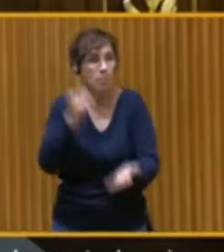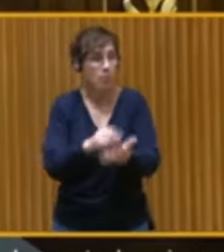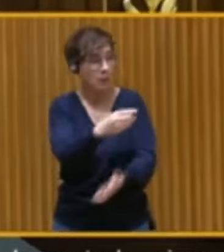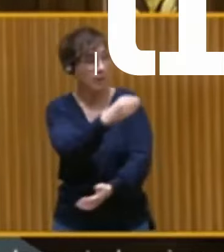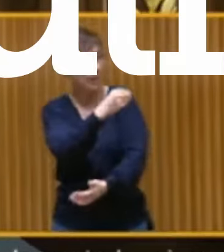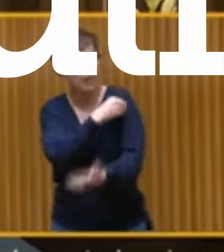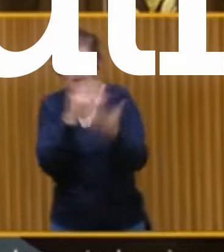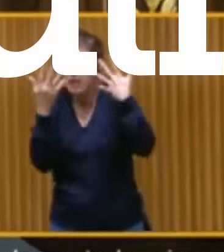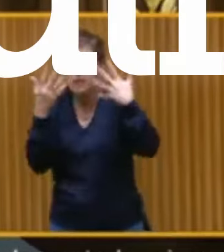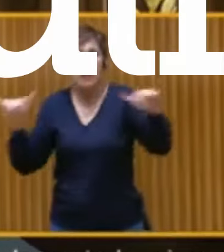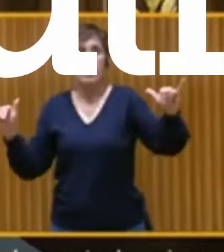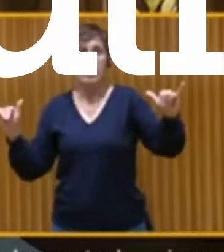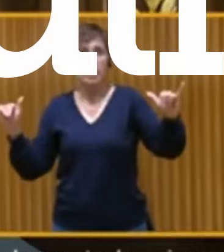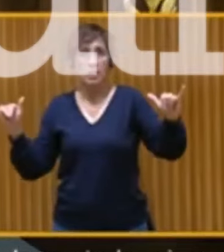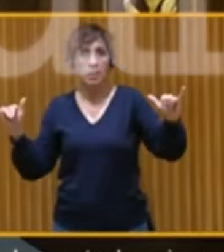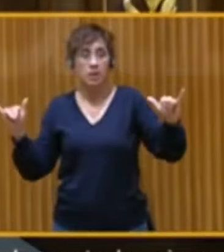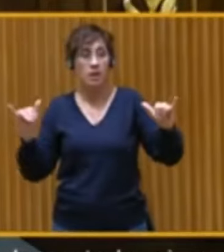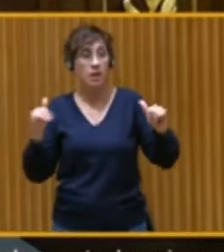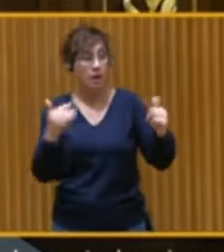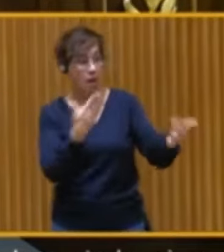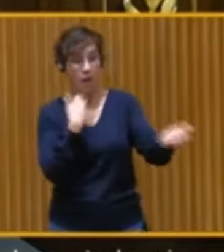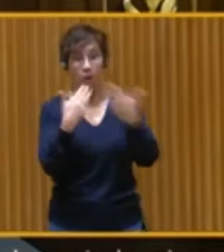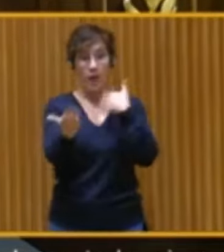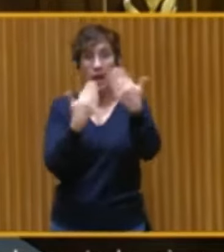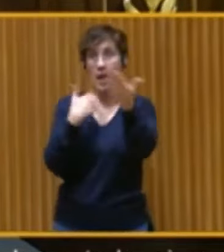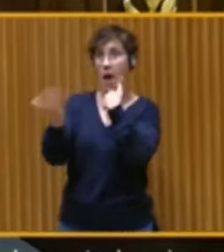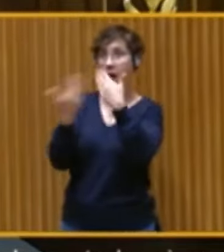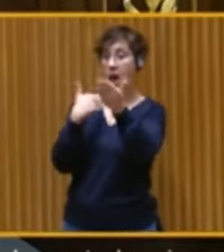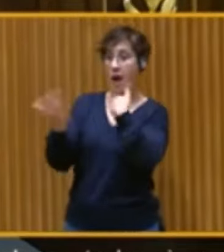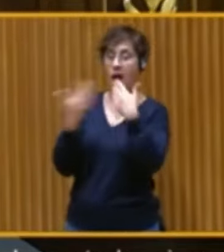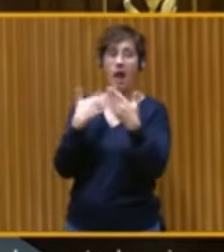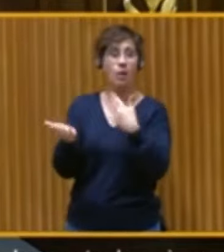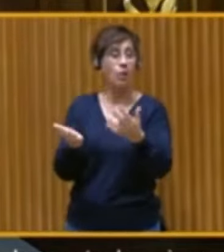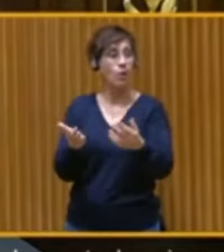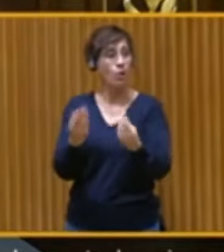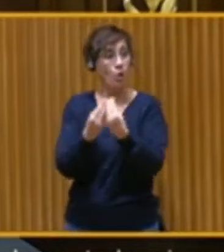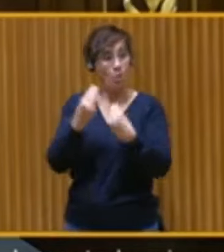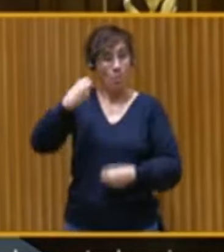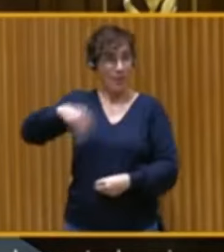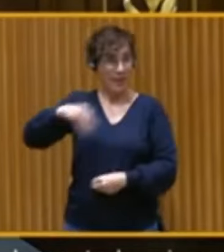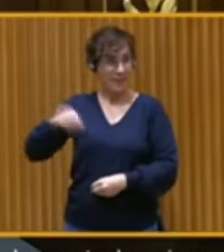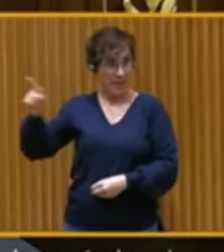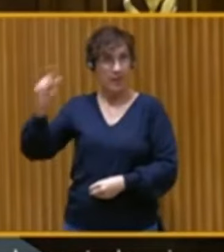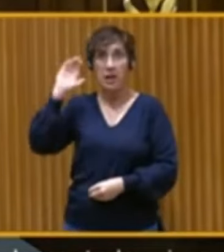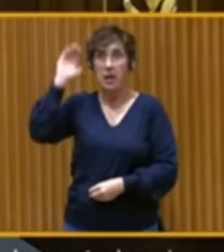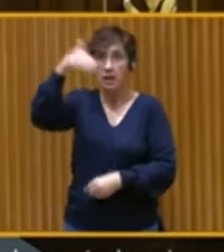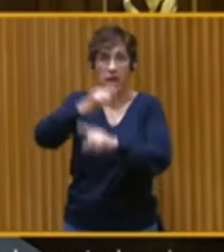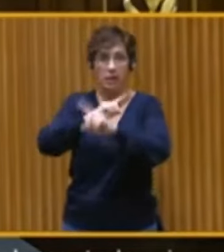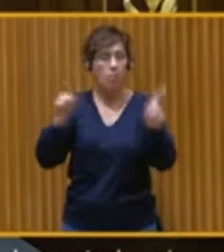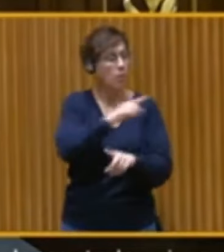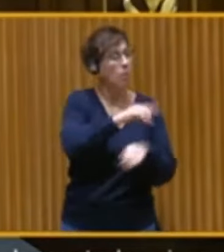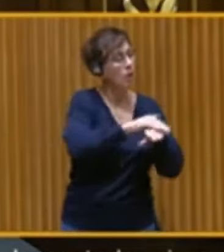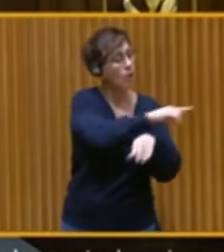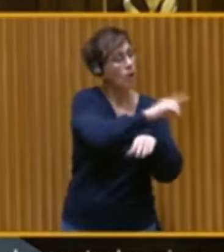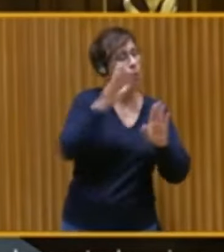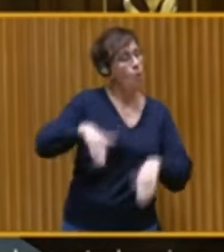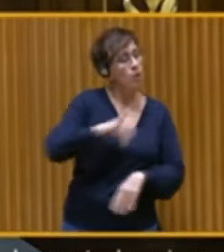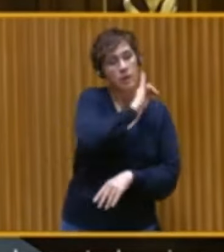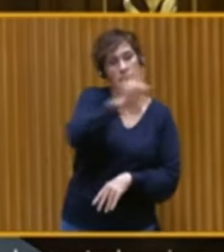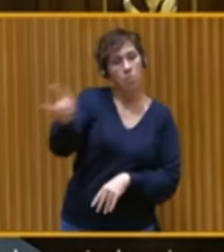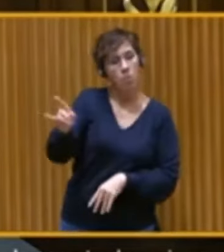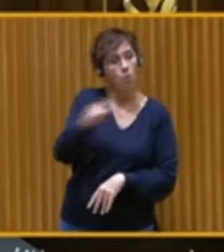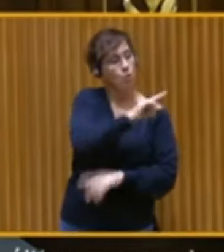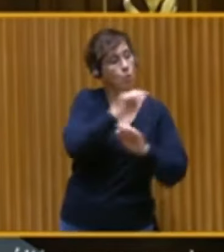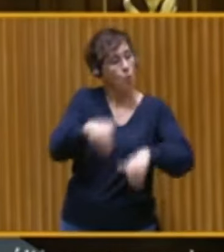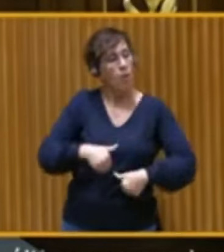Por supuesto tampoco hay un diálogo fluido con el presidente de la Generalitat, lo acabamos de ver. Por cierto, ¿cuándo fue la última vez que le llamó? ¿Cuándo piensa volver a